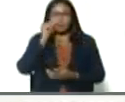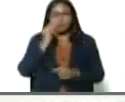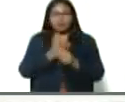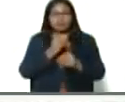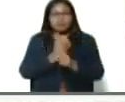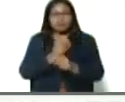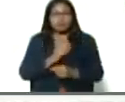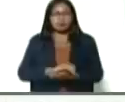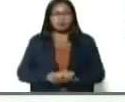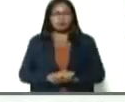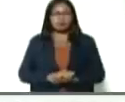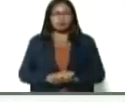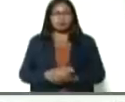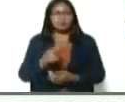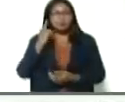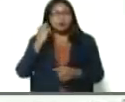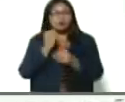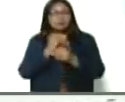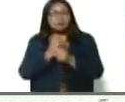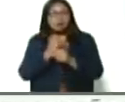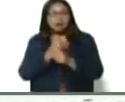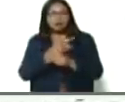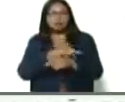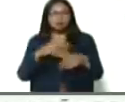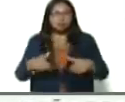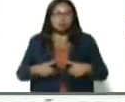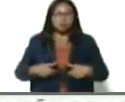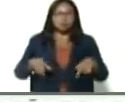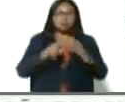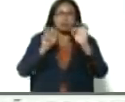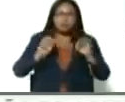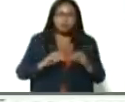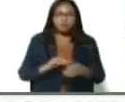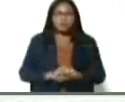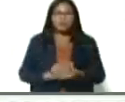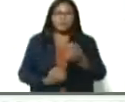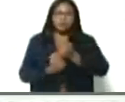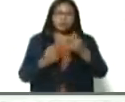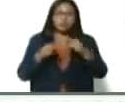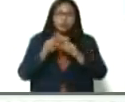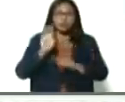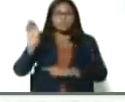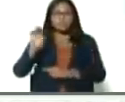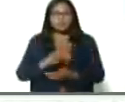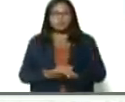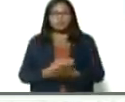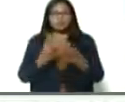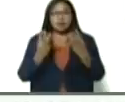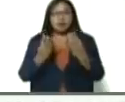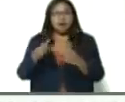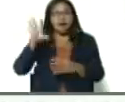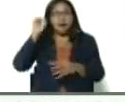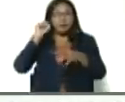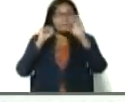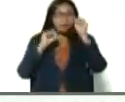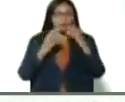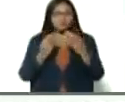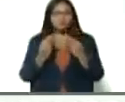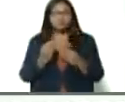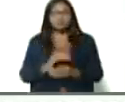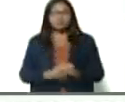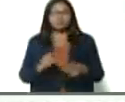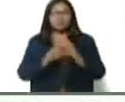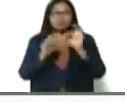mujer trabajadora, de la gente que se esfuerza, la gente que sostiene el país, cuánto se aprende, allí, del